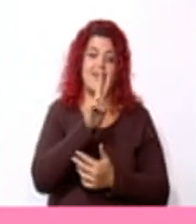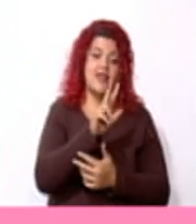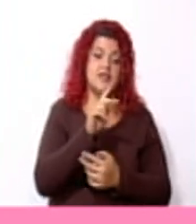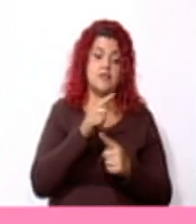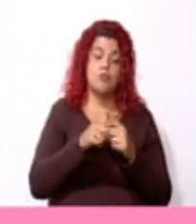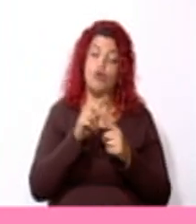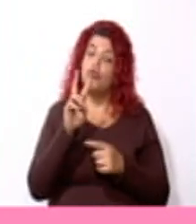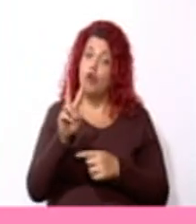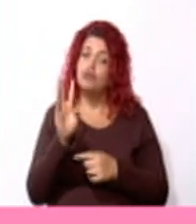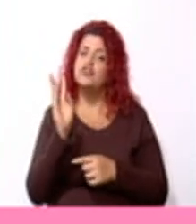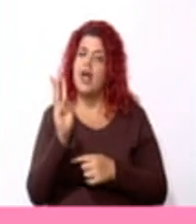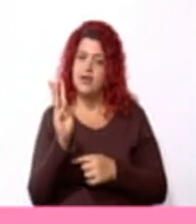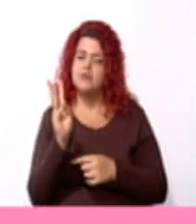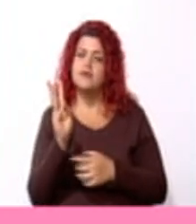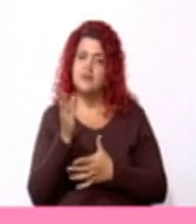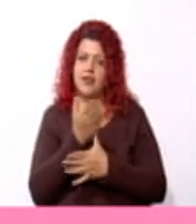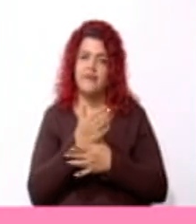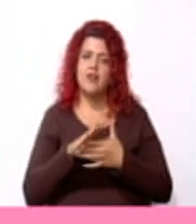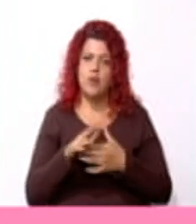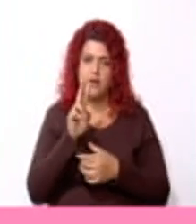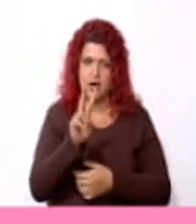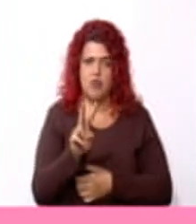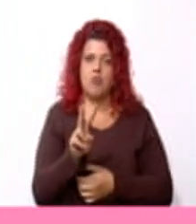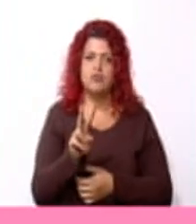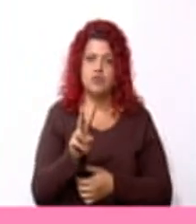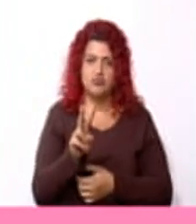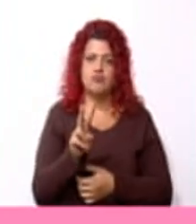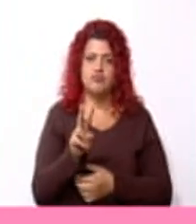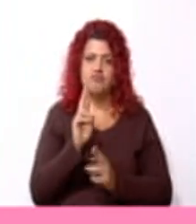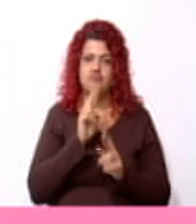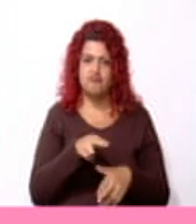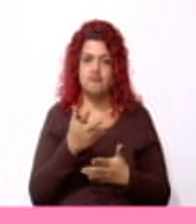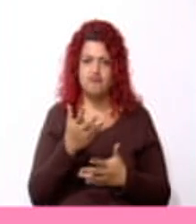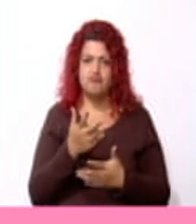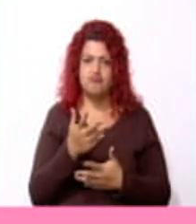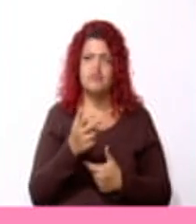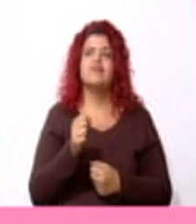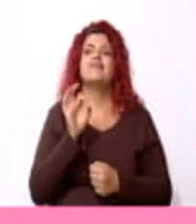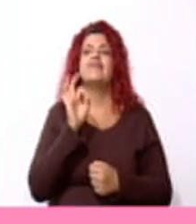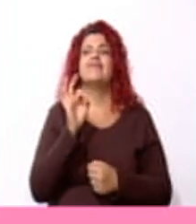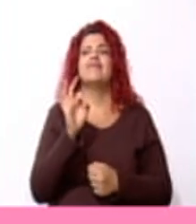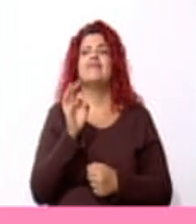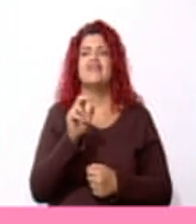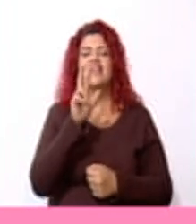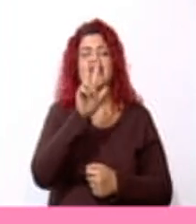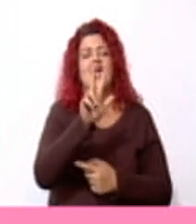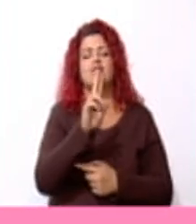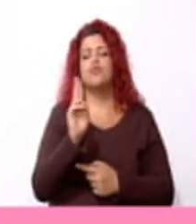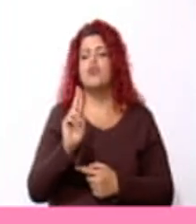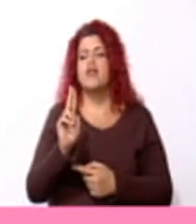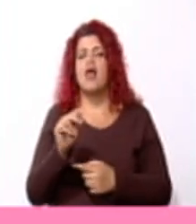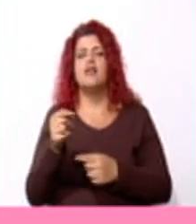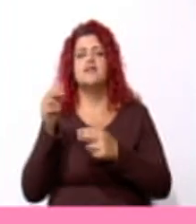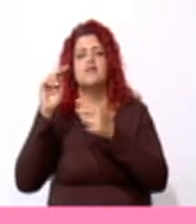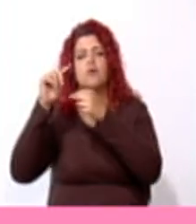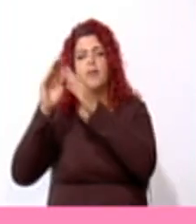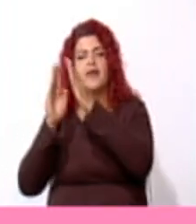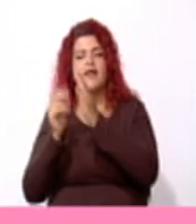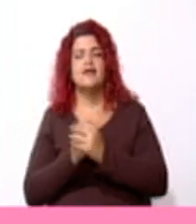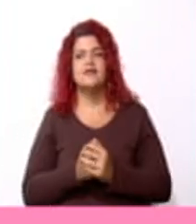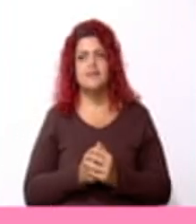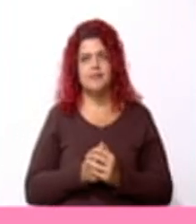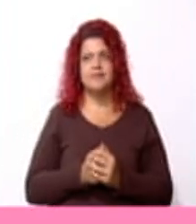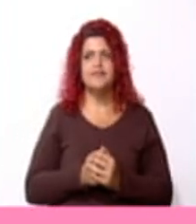6. Dividido entre 2 da... Muy bien. 3 unidades cuadradas.